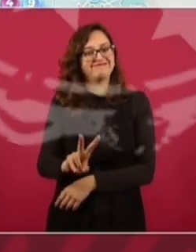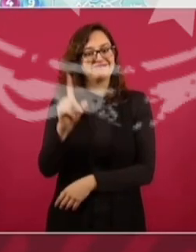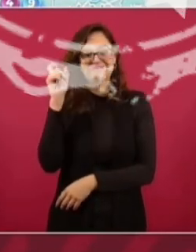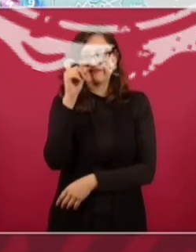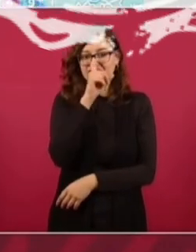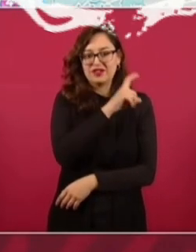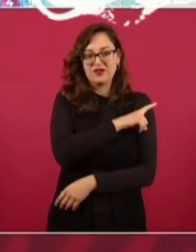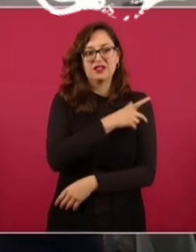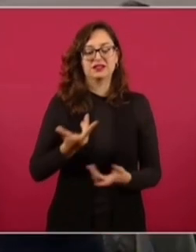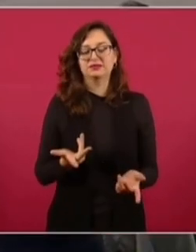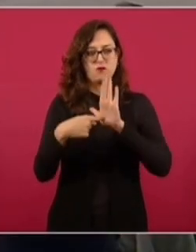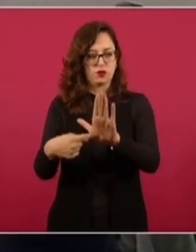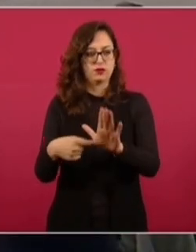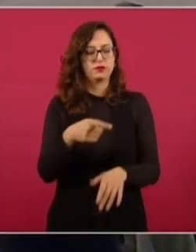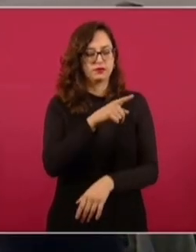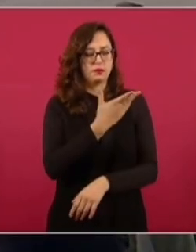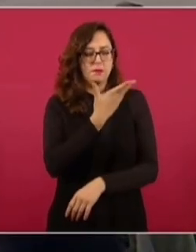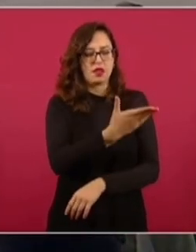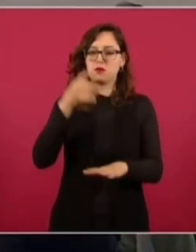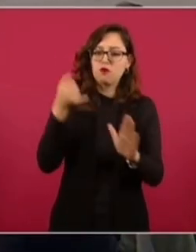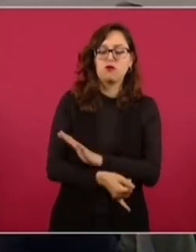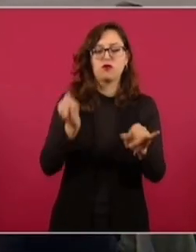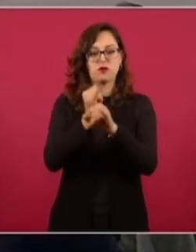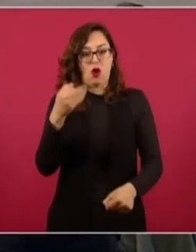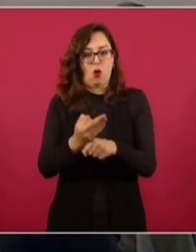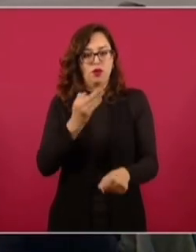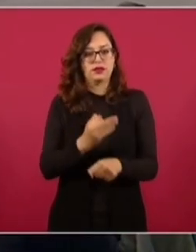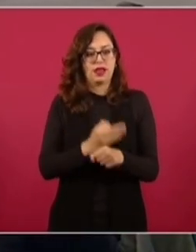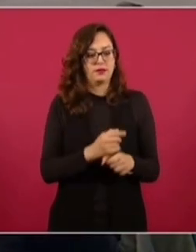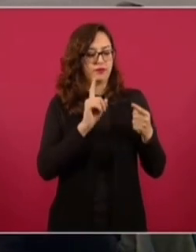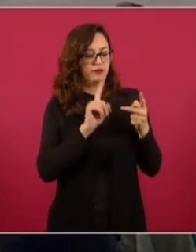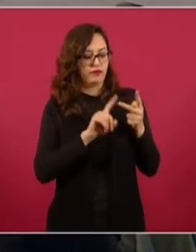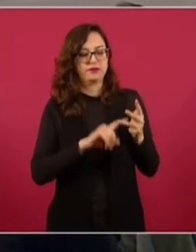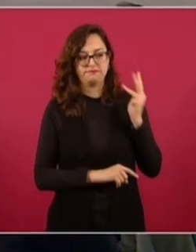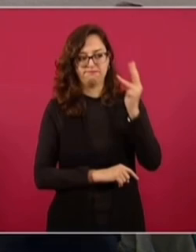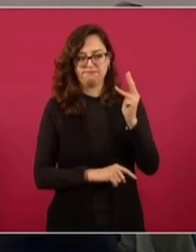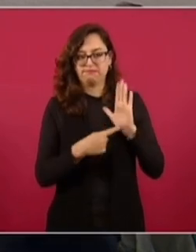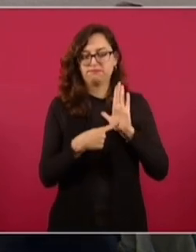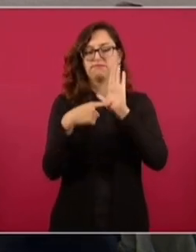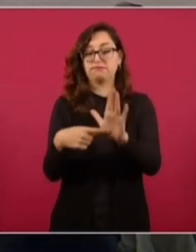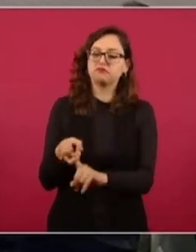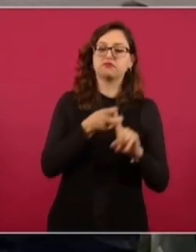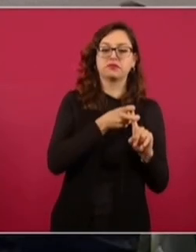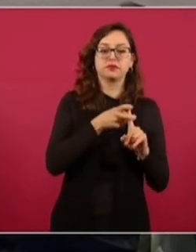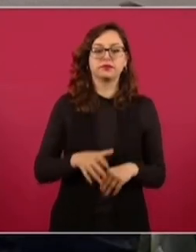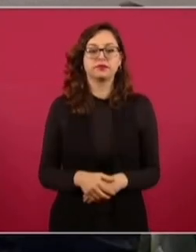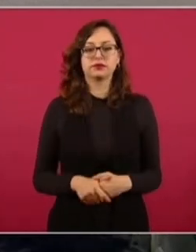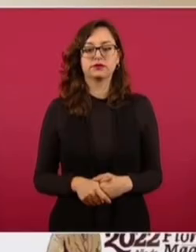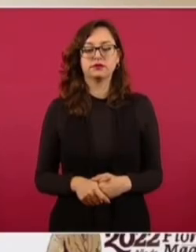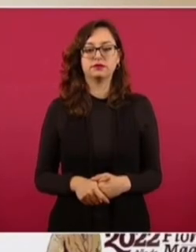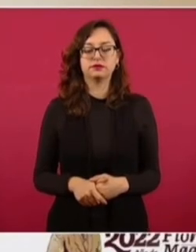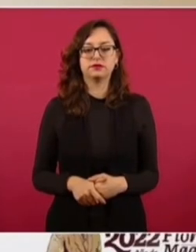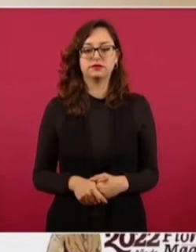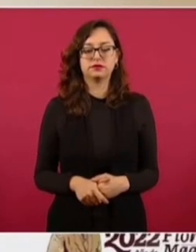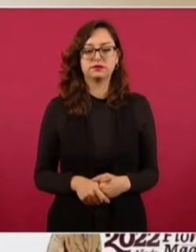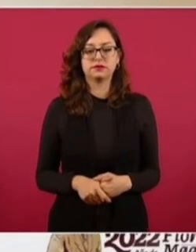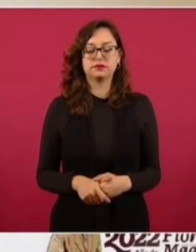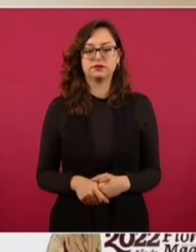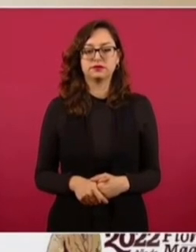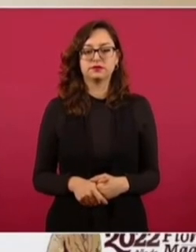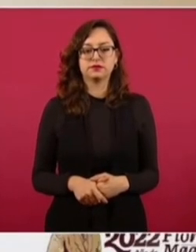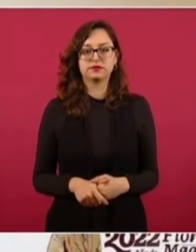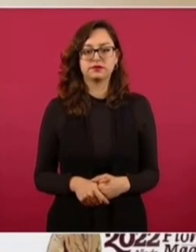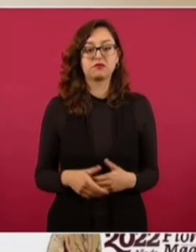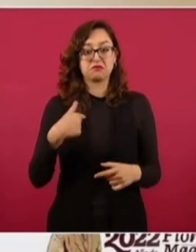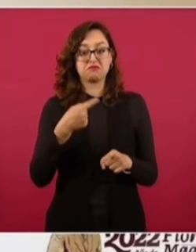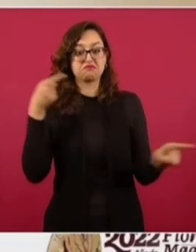Vamos a adelantar unos datos, pero además dos datos, tres, ya después van a verlos todos. Pero a ver, secuestro, miren, y no es para picarle la